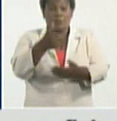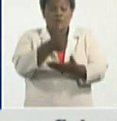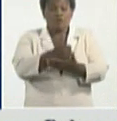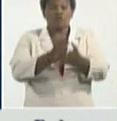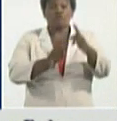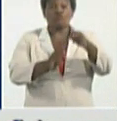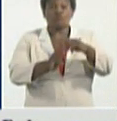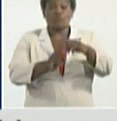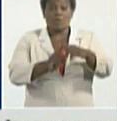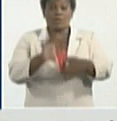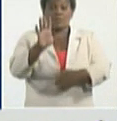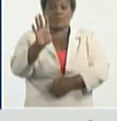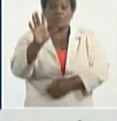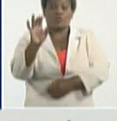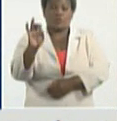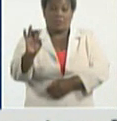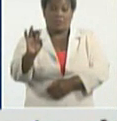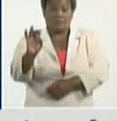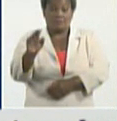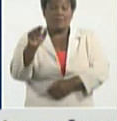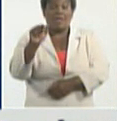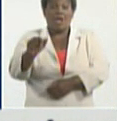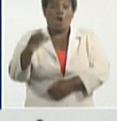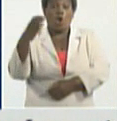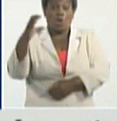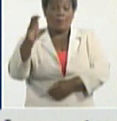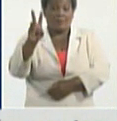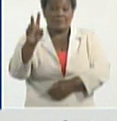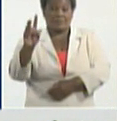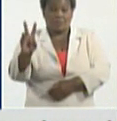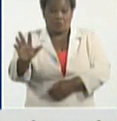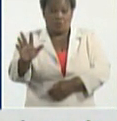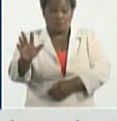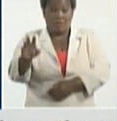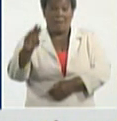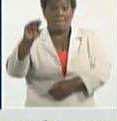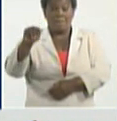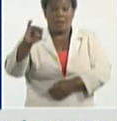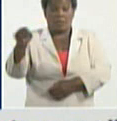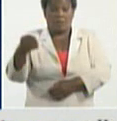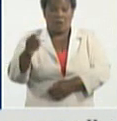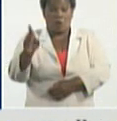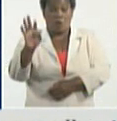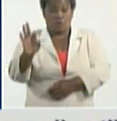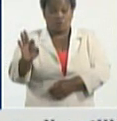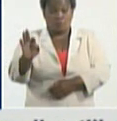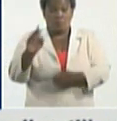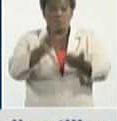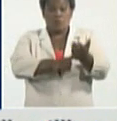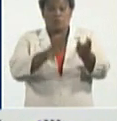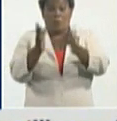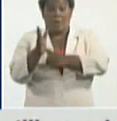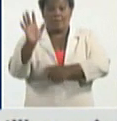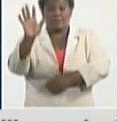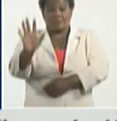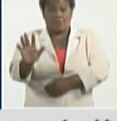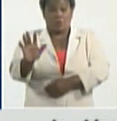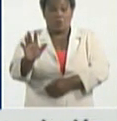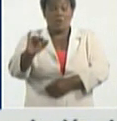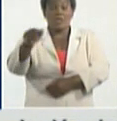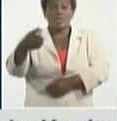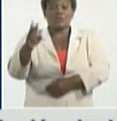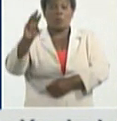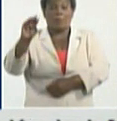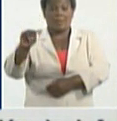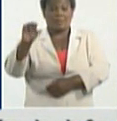cifra mayor, 57, de Colombia 25, de Majibatóa 8, Puerto Padre 5, de Submenéndez 4,